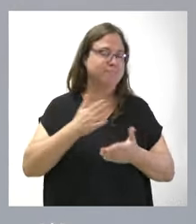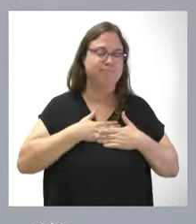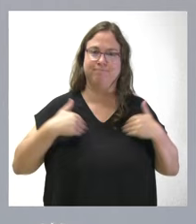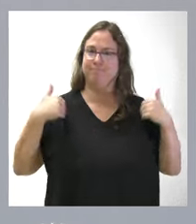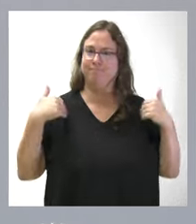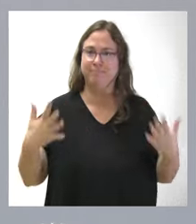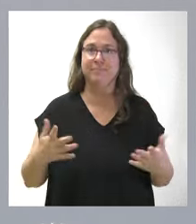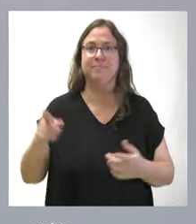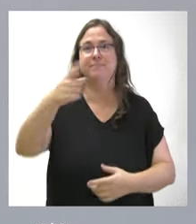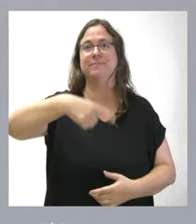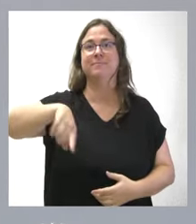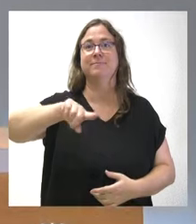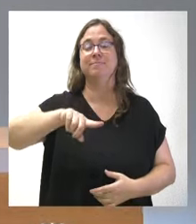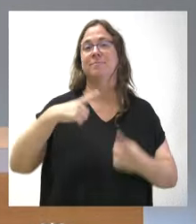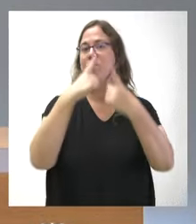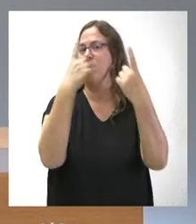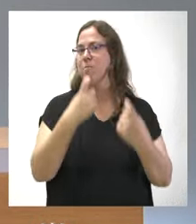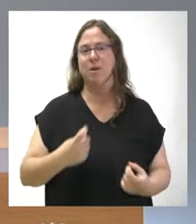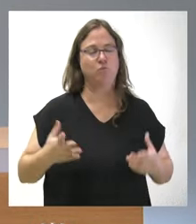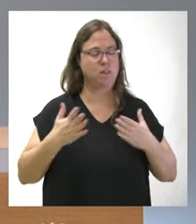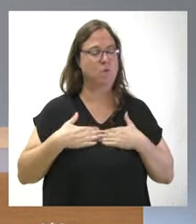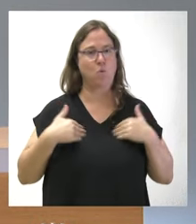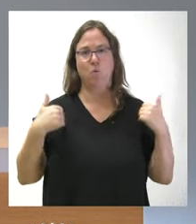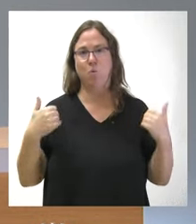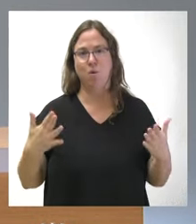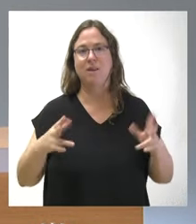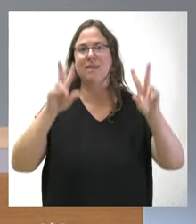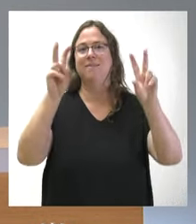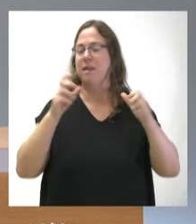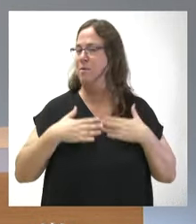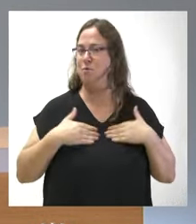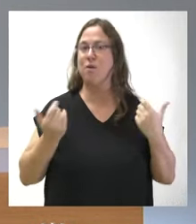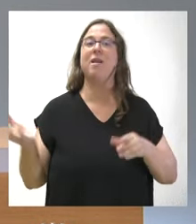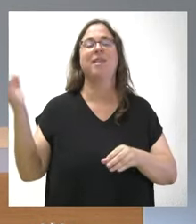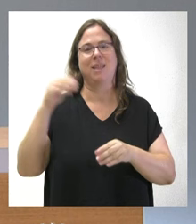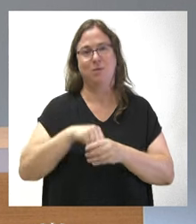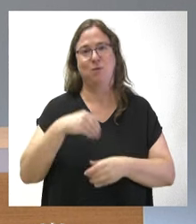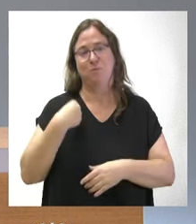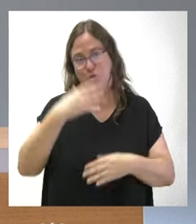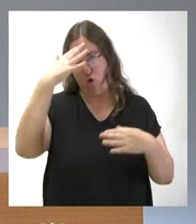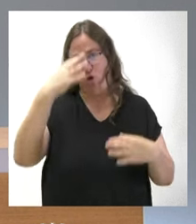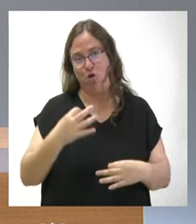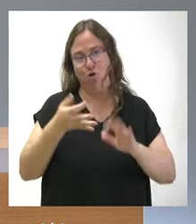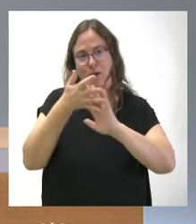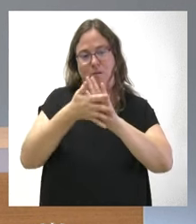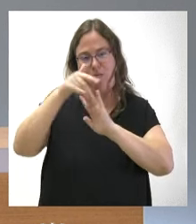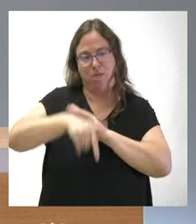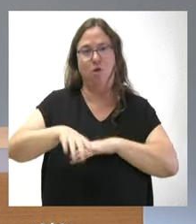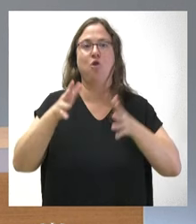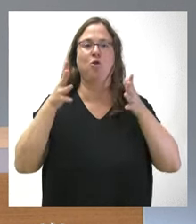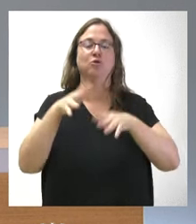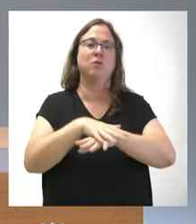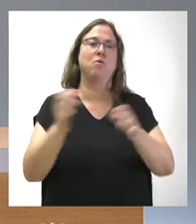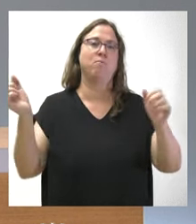que formulen cualquier pregunta sobre cualquier asunto, incluido, lógicamente, los que han sido objeto de acuerdo en el Consejo de Gobierno.